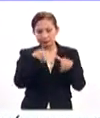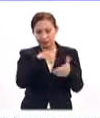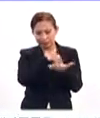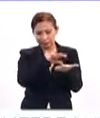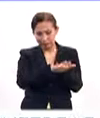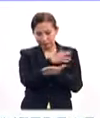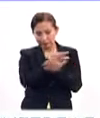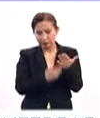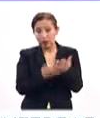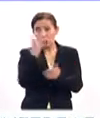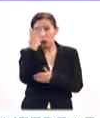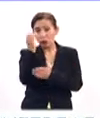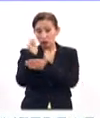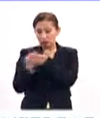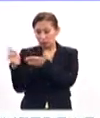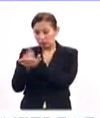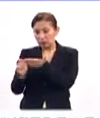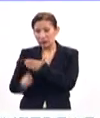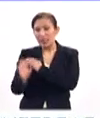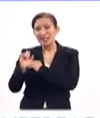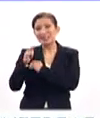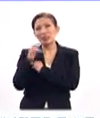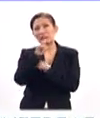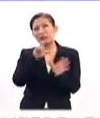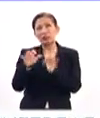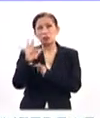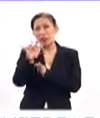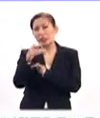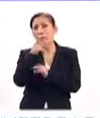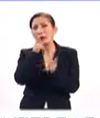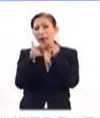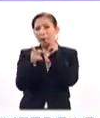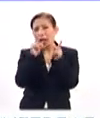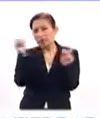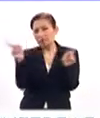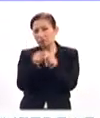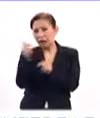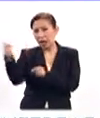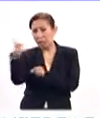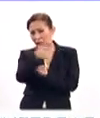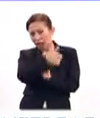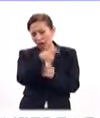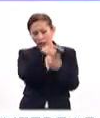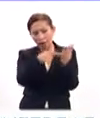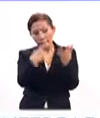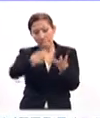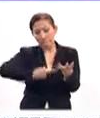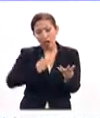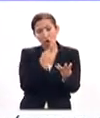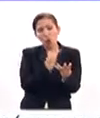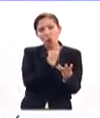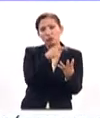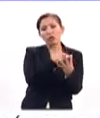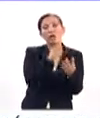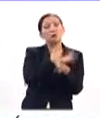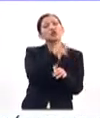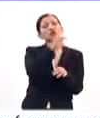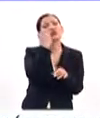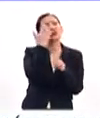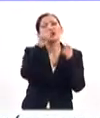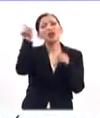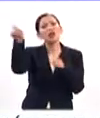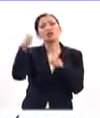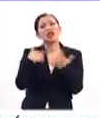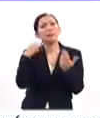Necesitas escribir cuatro ensayos de 750 palabras más o menos cada uno, en donde te hacen preguntas sobre por qué quieres